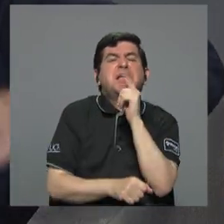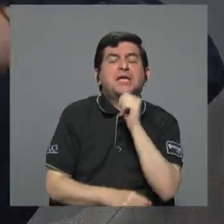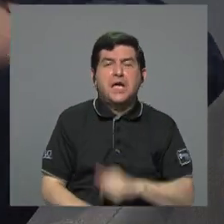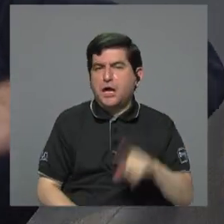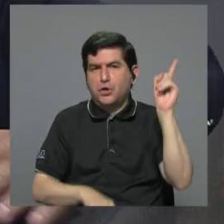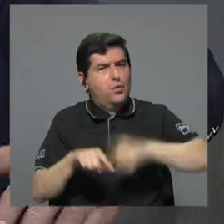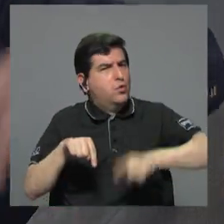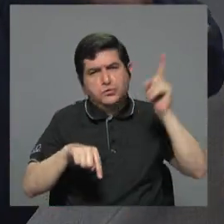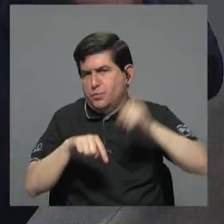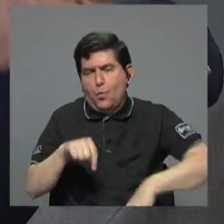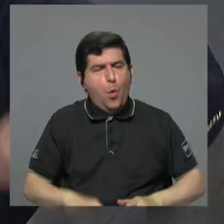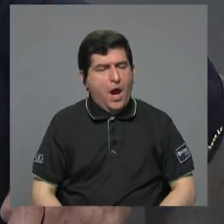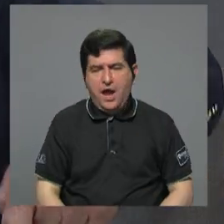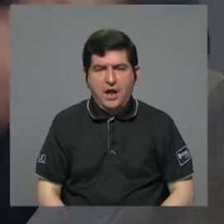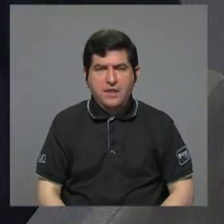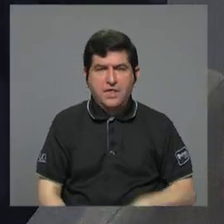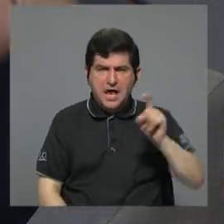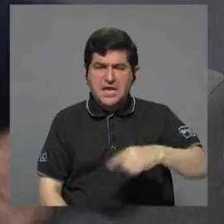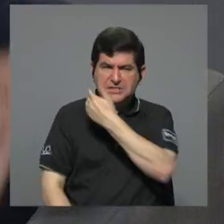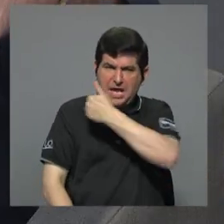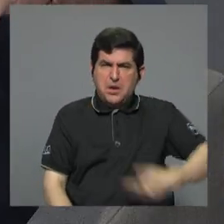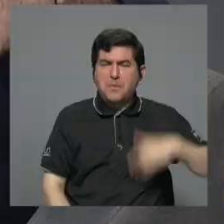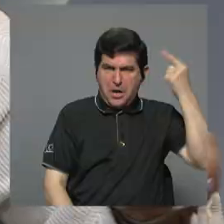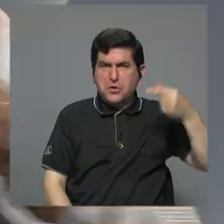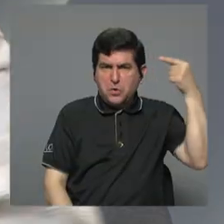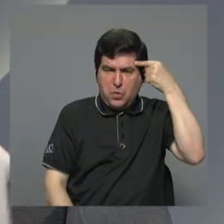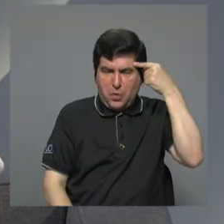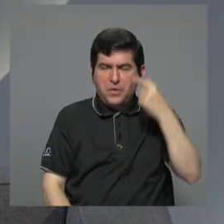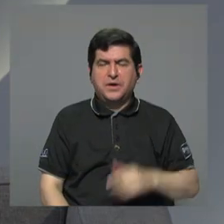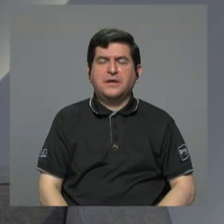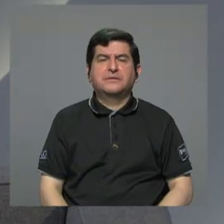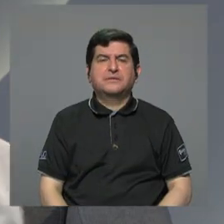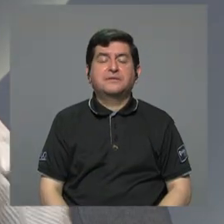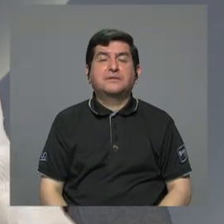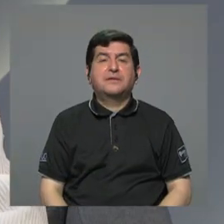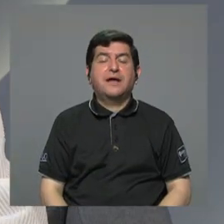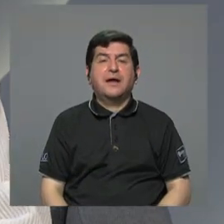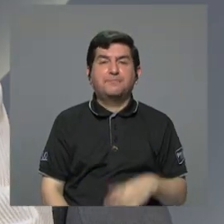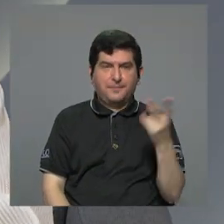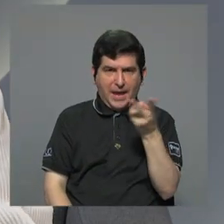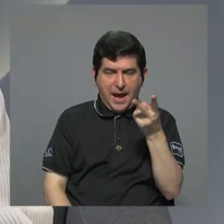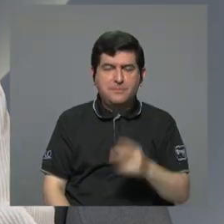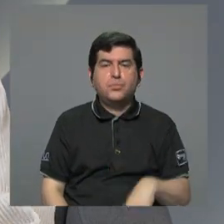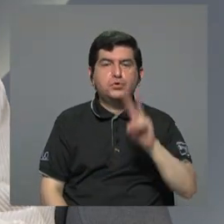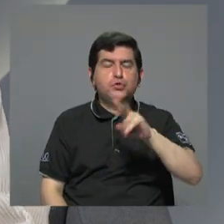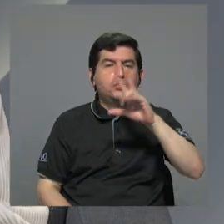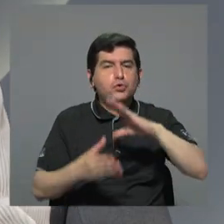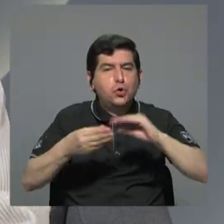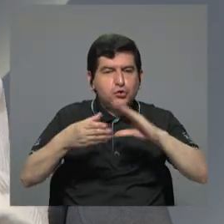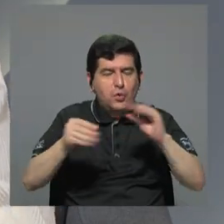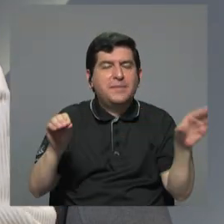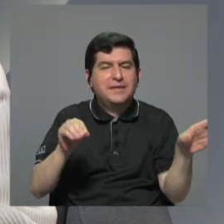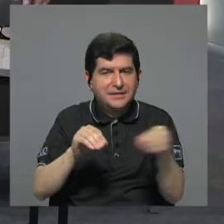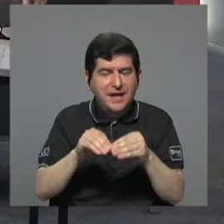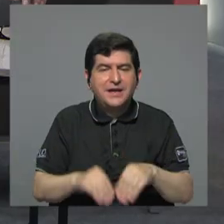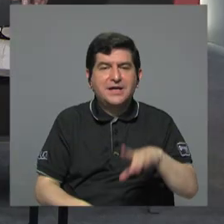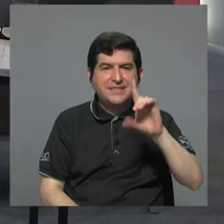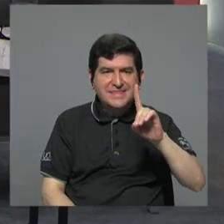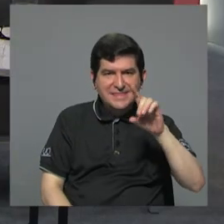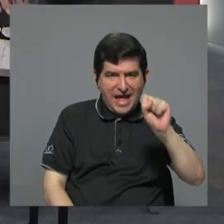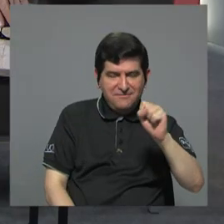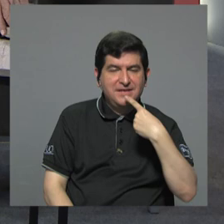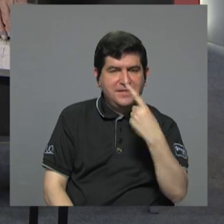se vale lo que hace falta es un presidente que gobierne en Zapotec Oscar y Doña María Rocío voy rapidísimo con dos comentarios vamos así David Sierra